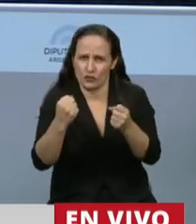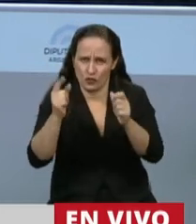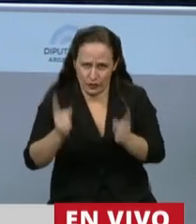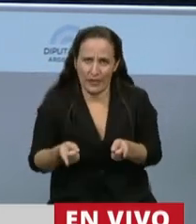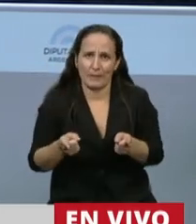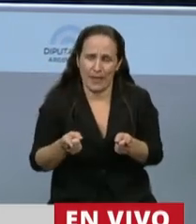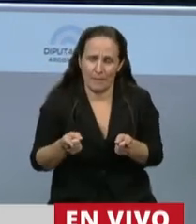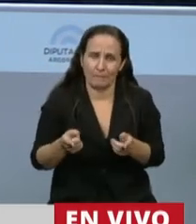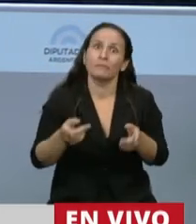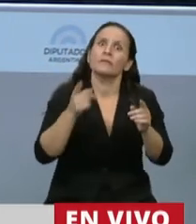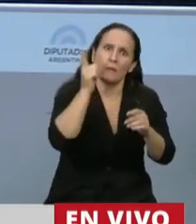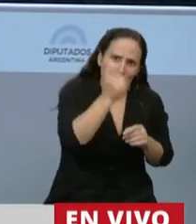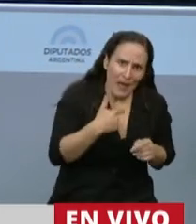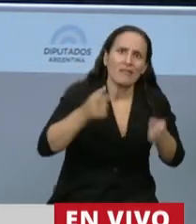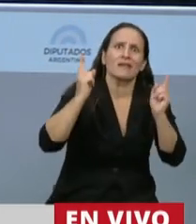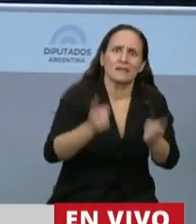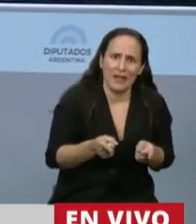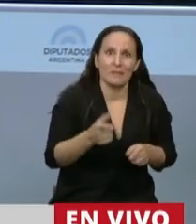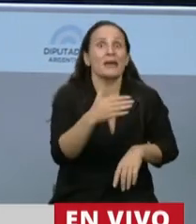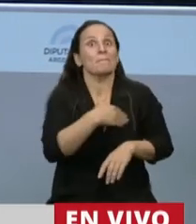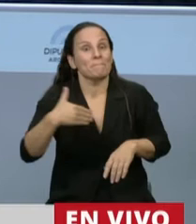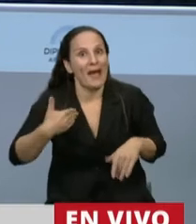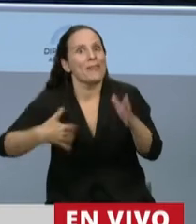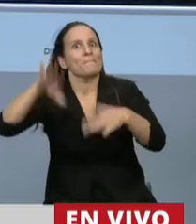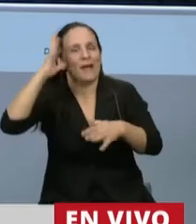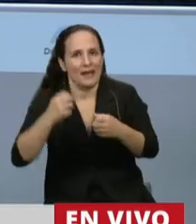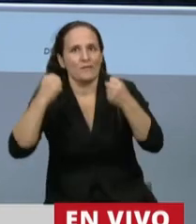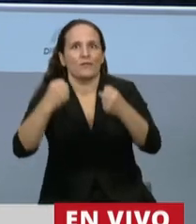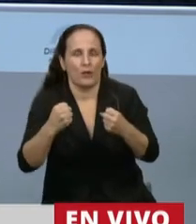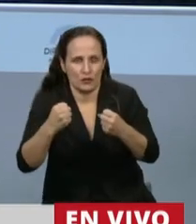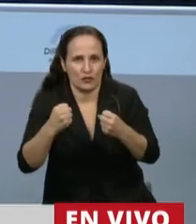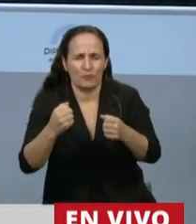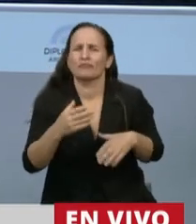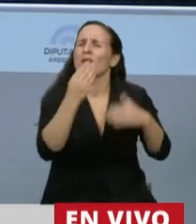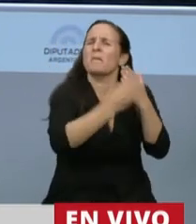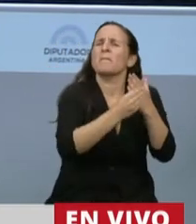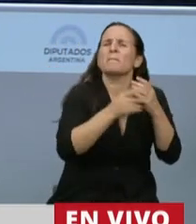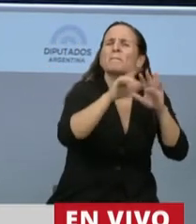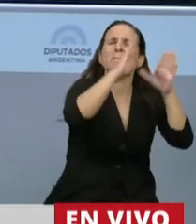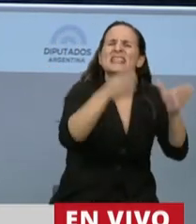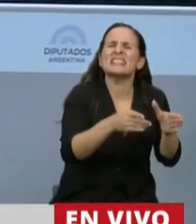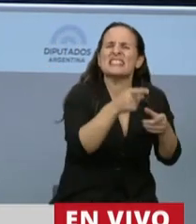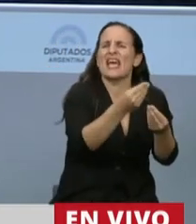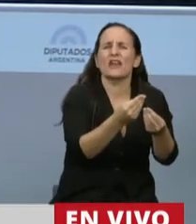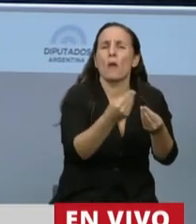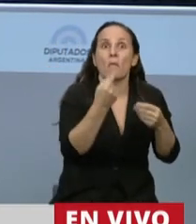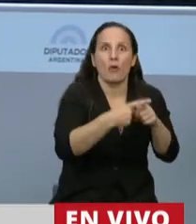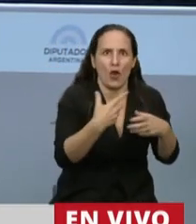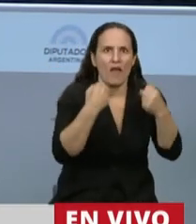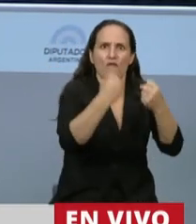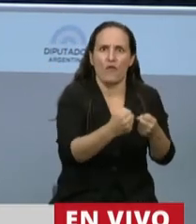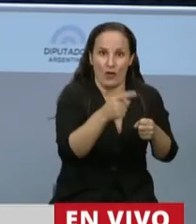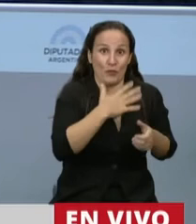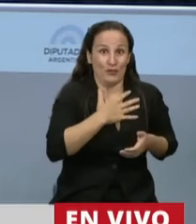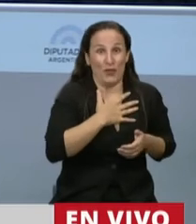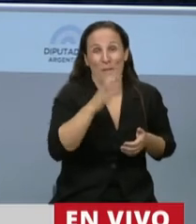supuesto los padres y sobre todo las madres. Los ministerios por el esfuerzo que han puesto para desarrollar la tecnología y me consta en mi